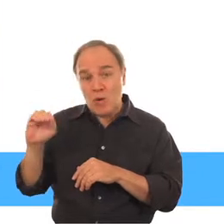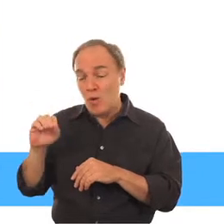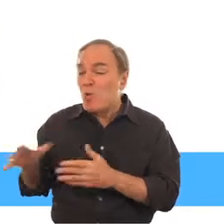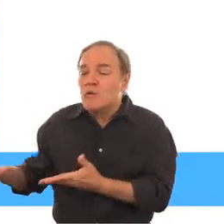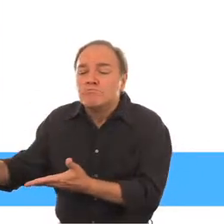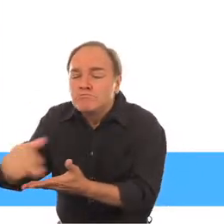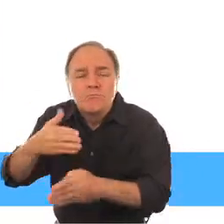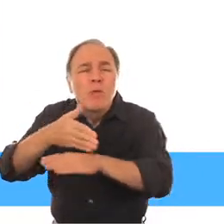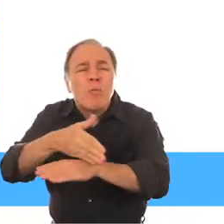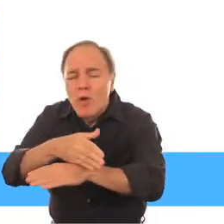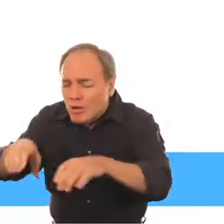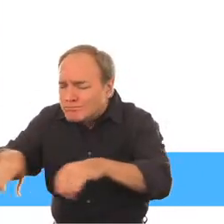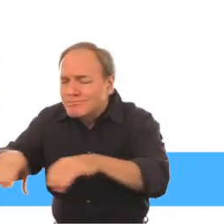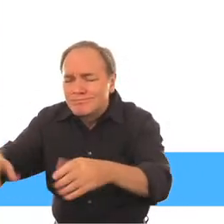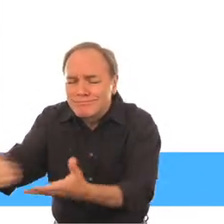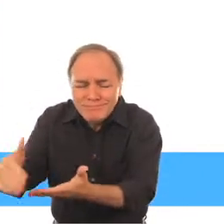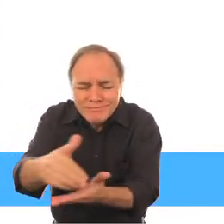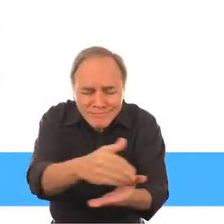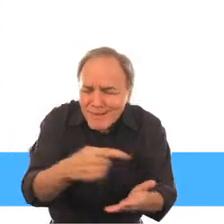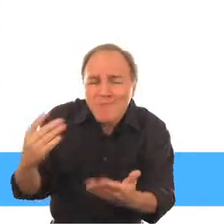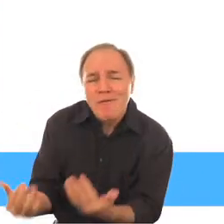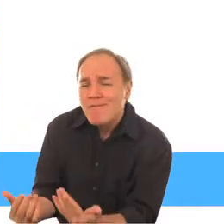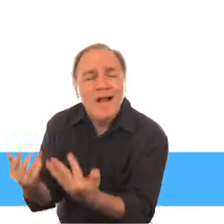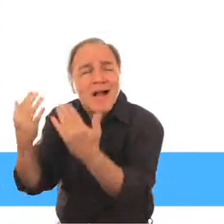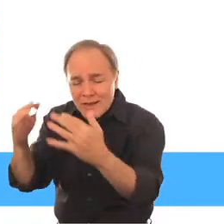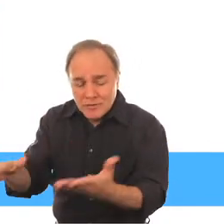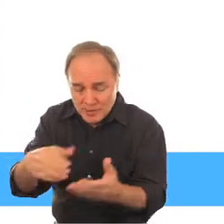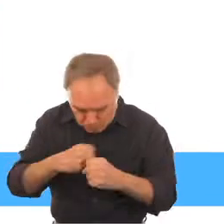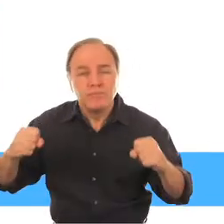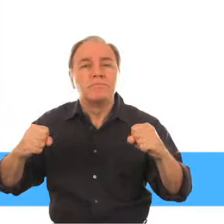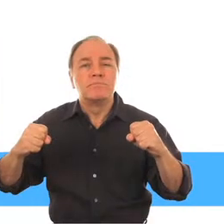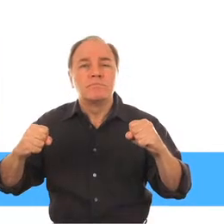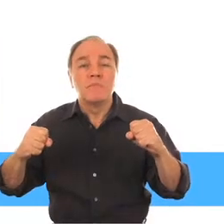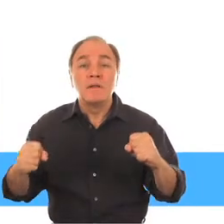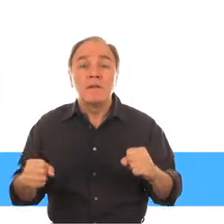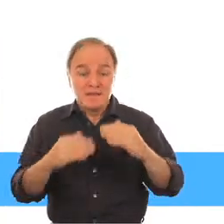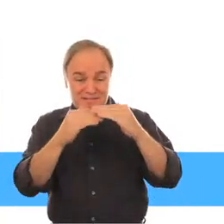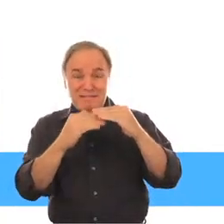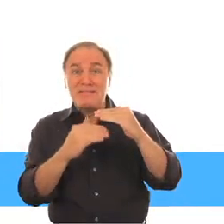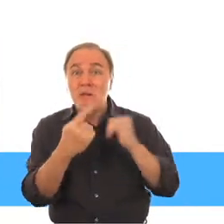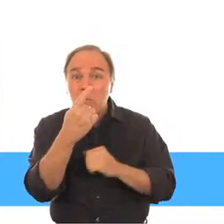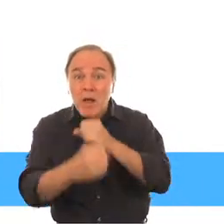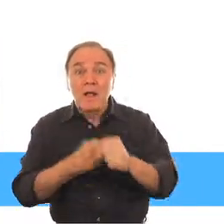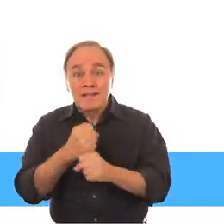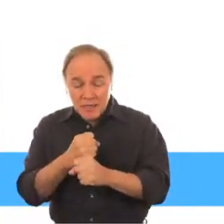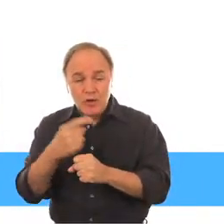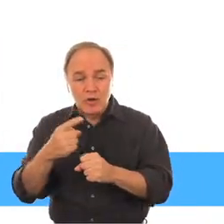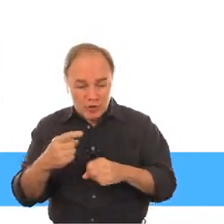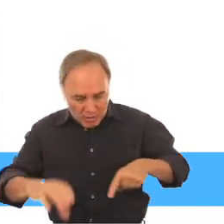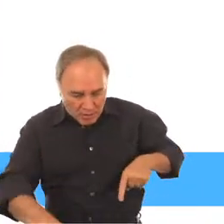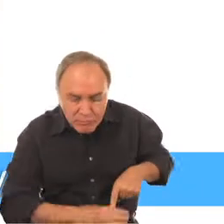Menos de un año después, y con un miembro artificial, pudo regresar a la escuela y enfrentar con valentía el futuro junto a sus compañeros